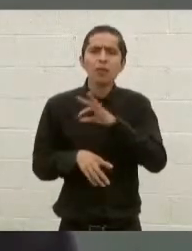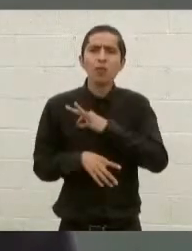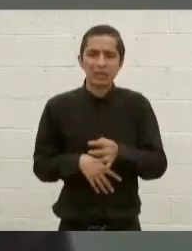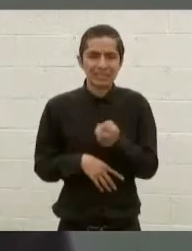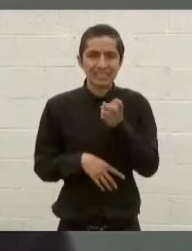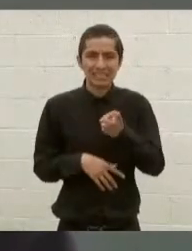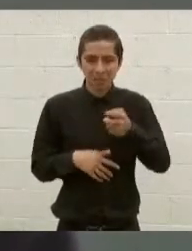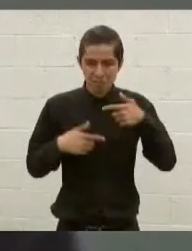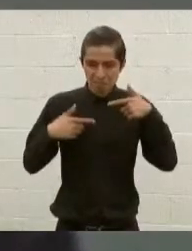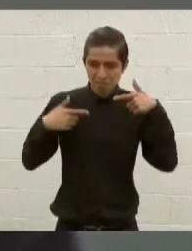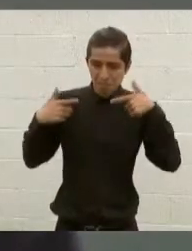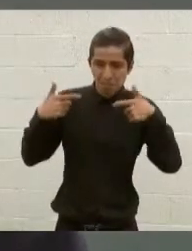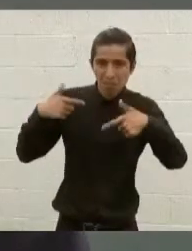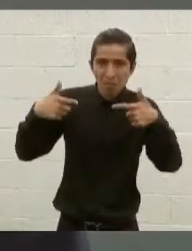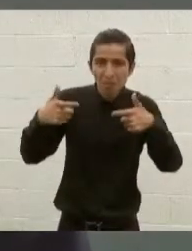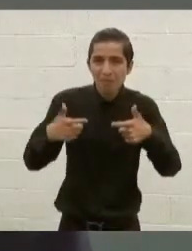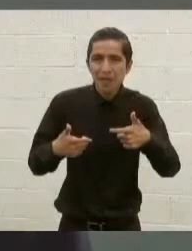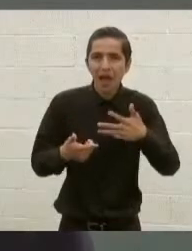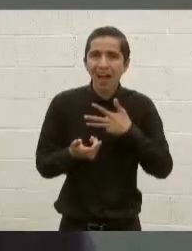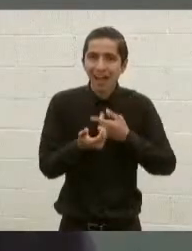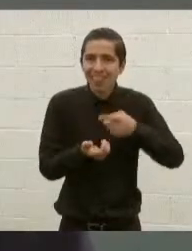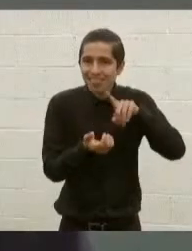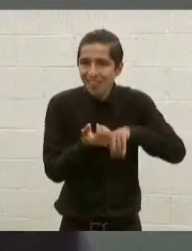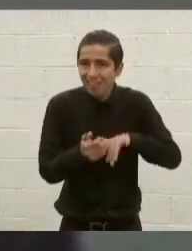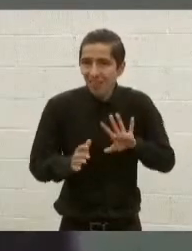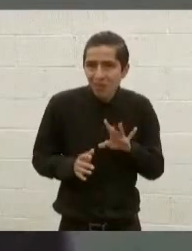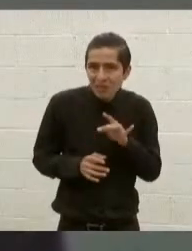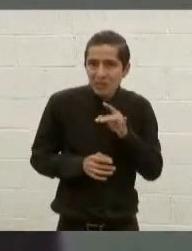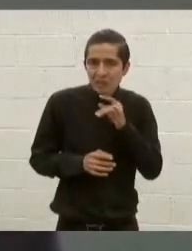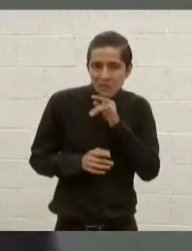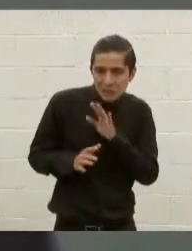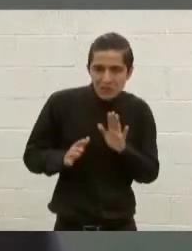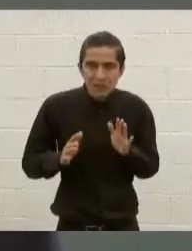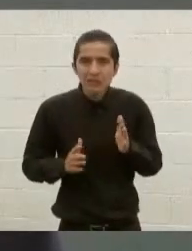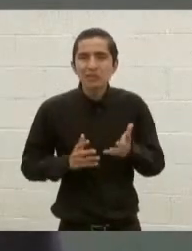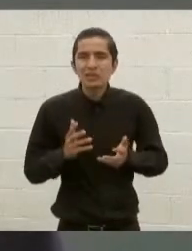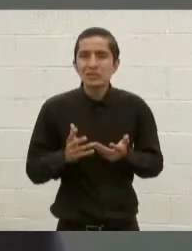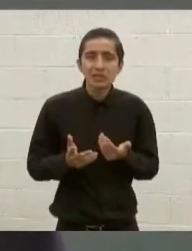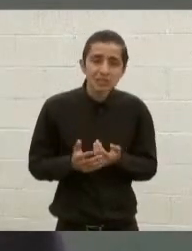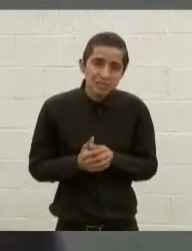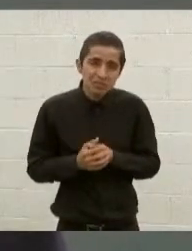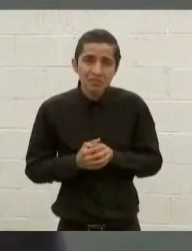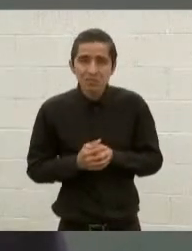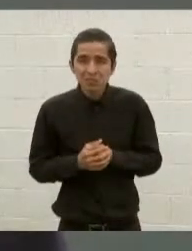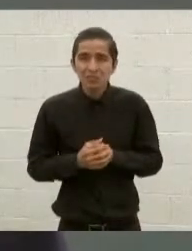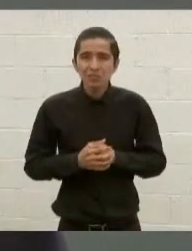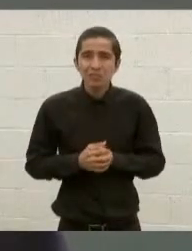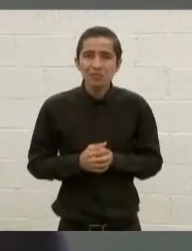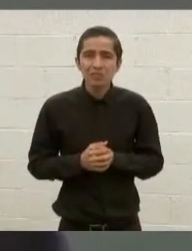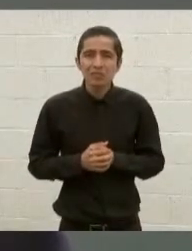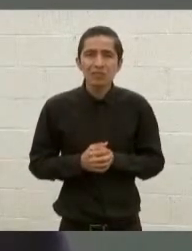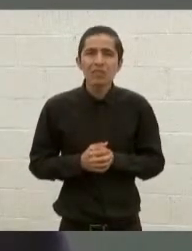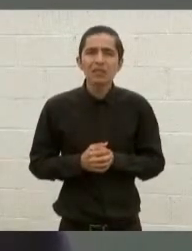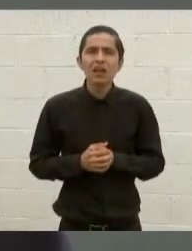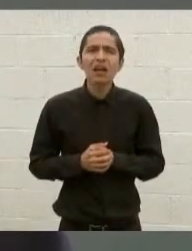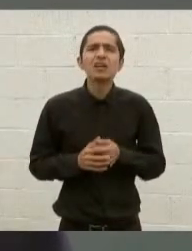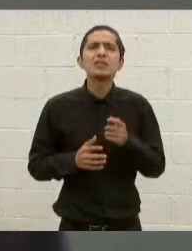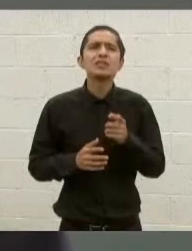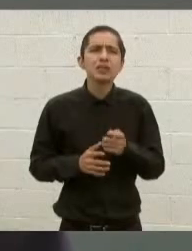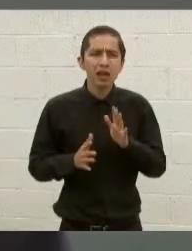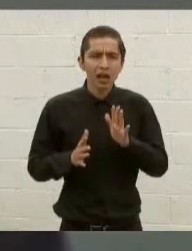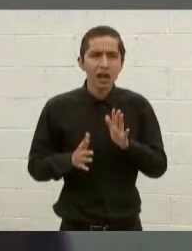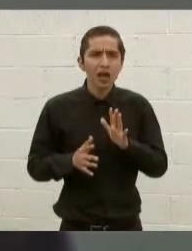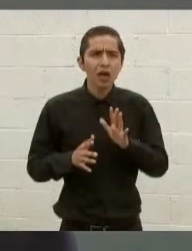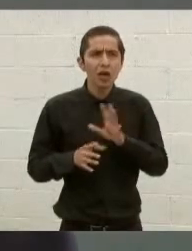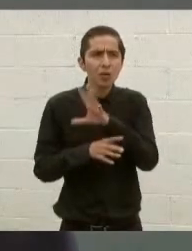atentado se encuentre vinculado, lo consolidaremos,